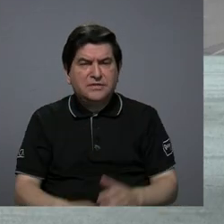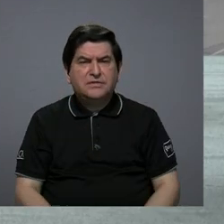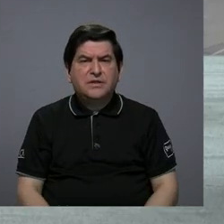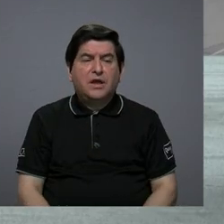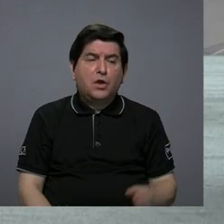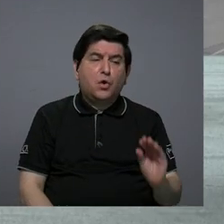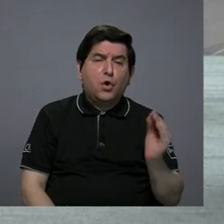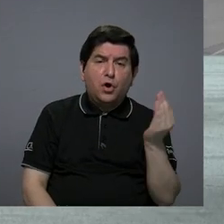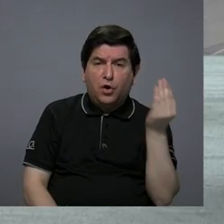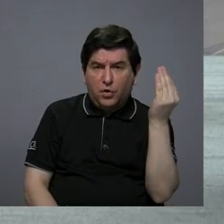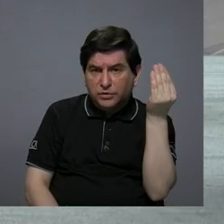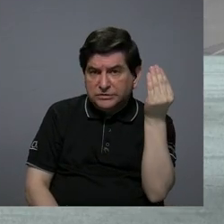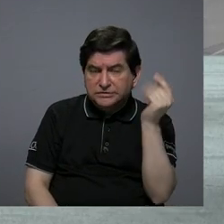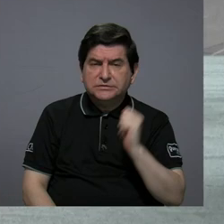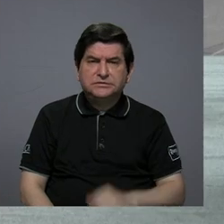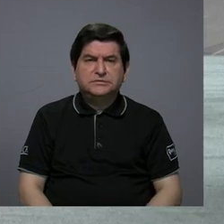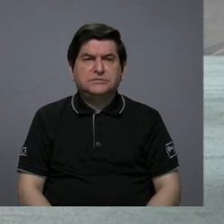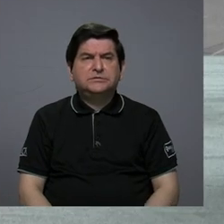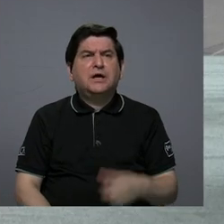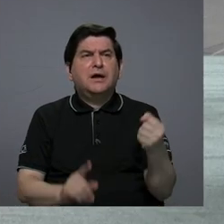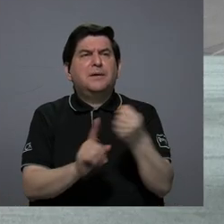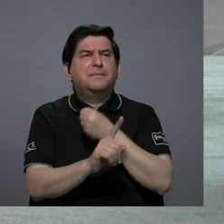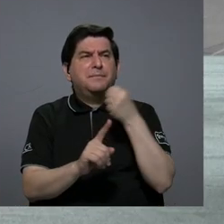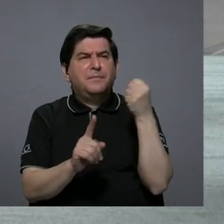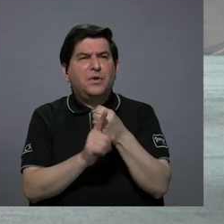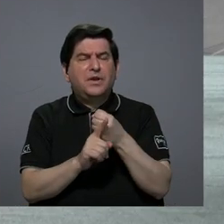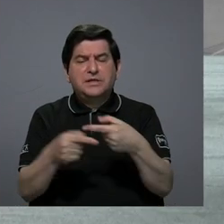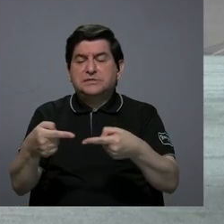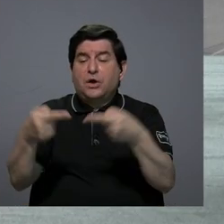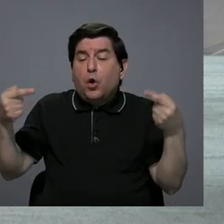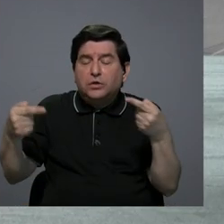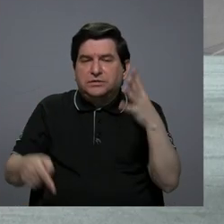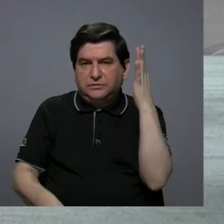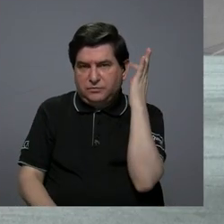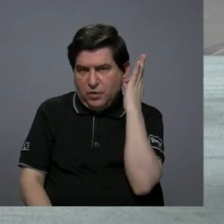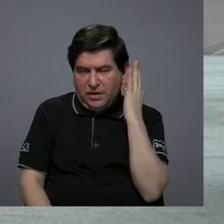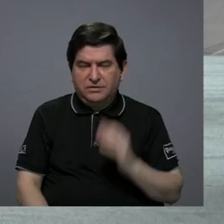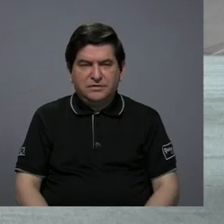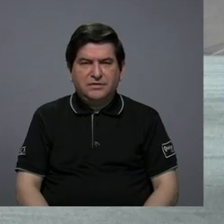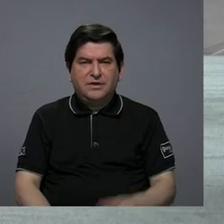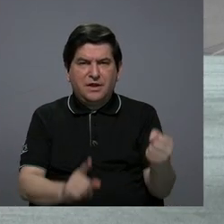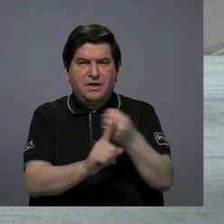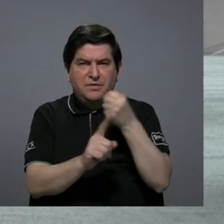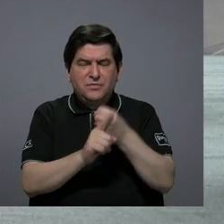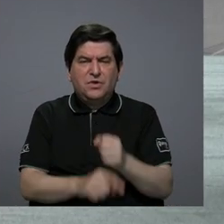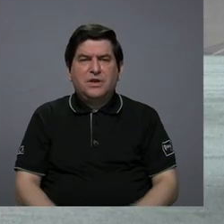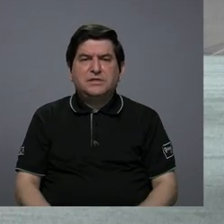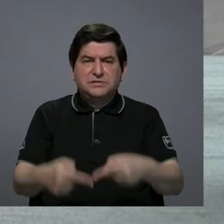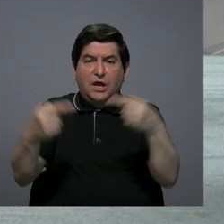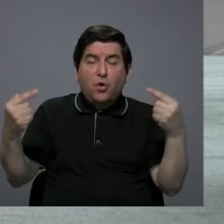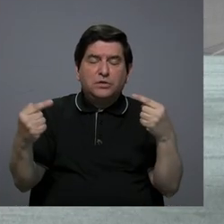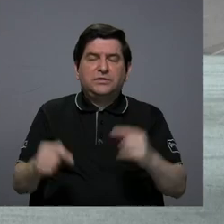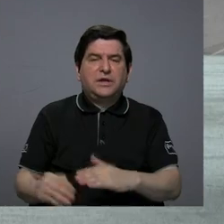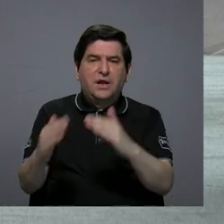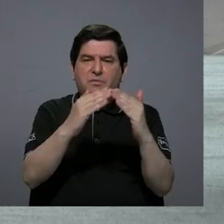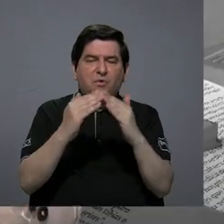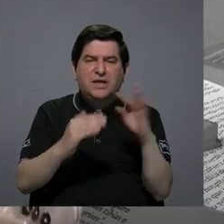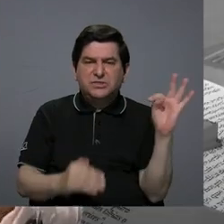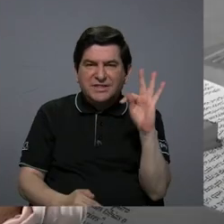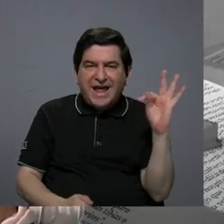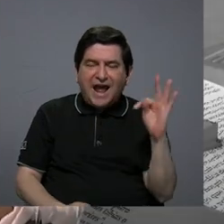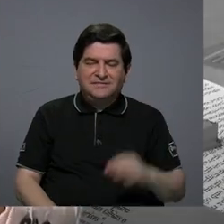sectores de jóvenes, violencia hacia las mujeres, violencia hacia poblaciones trans,